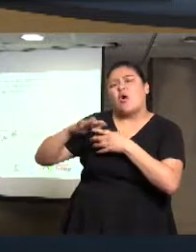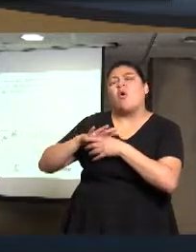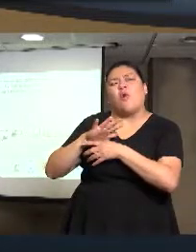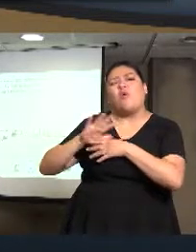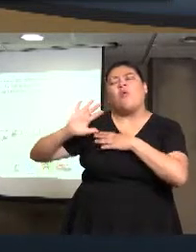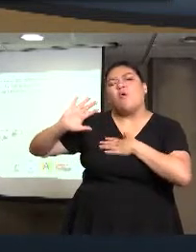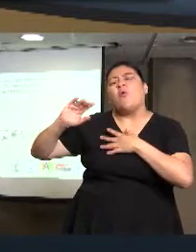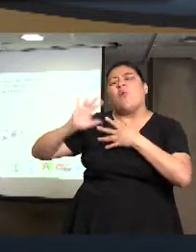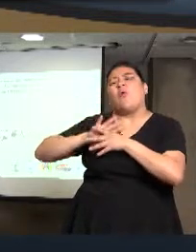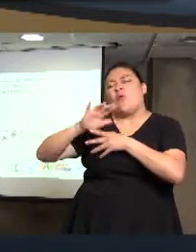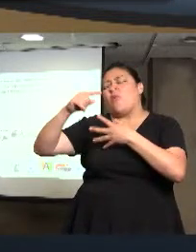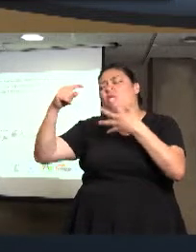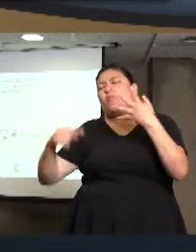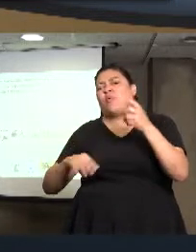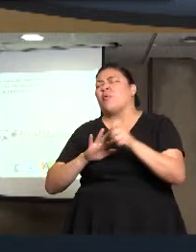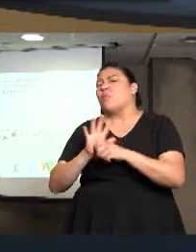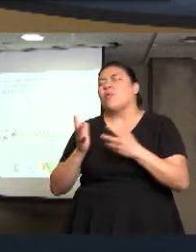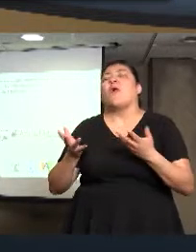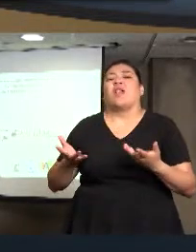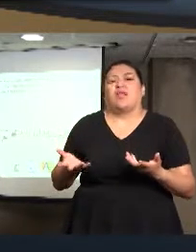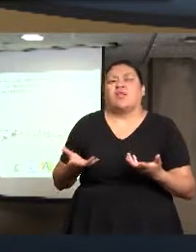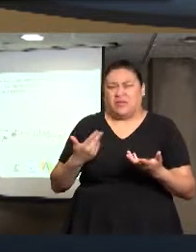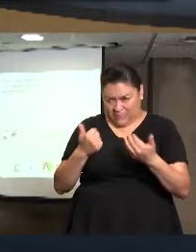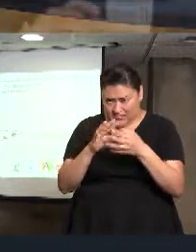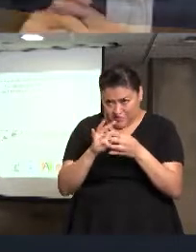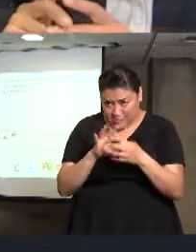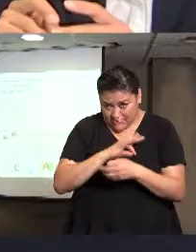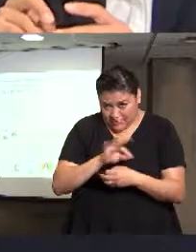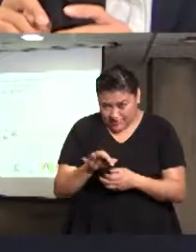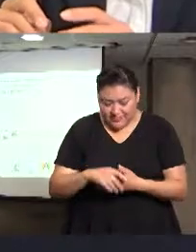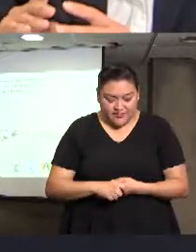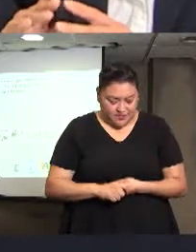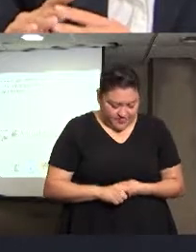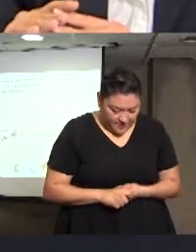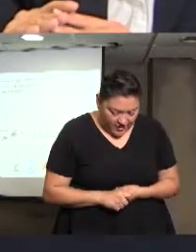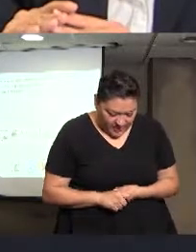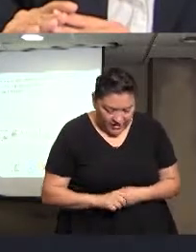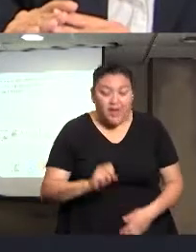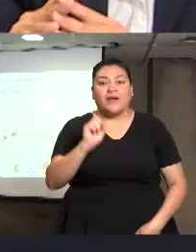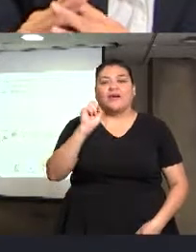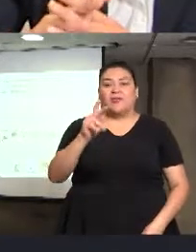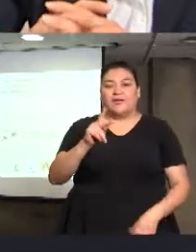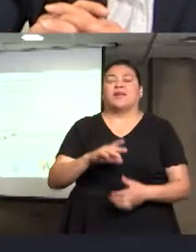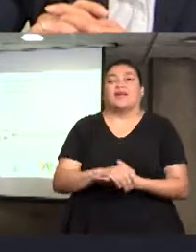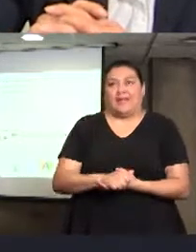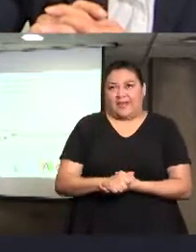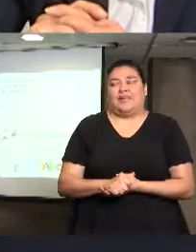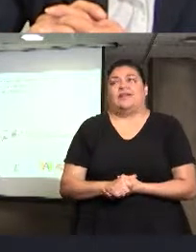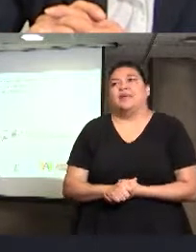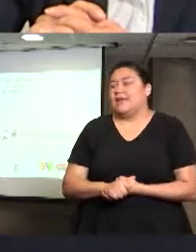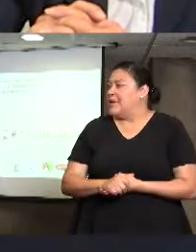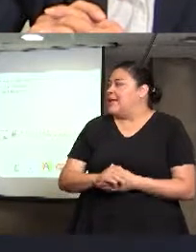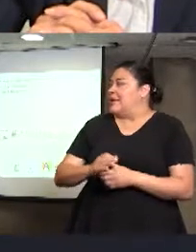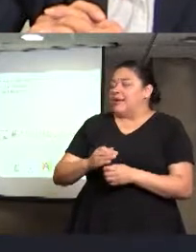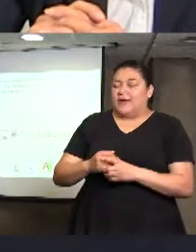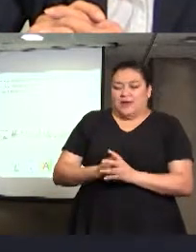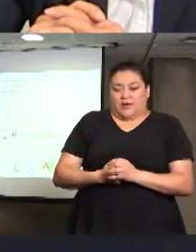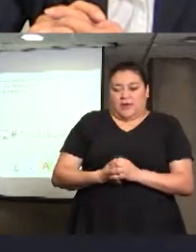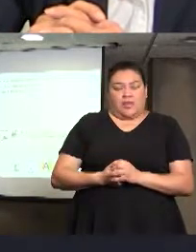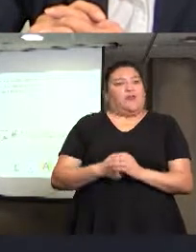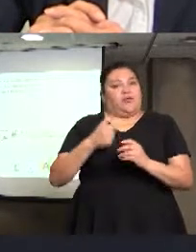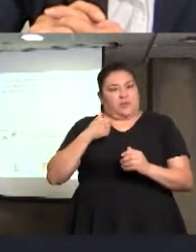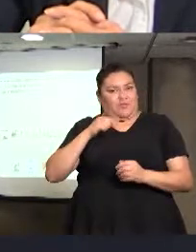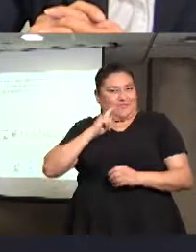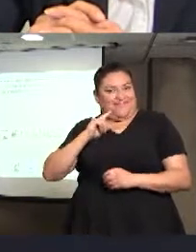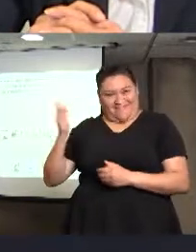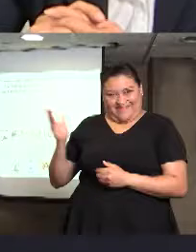falsas, algo así, entonces, ¿cuáles son estas? Bueno, sí, cuando hablamos, a ver, tenemos un asunto de